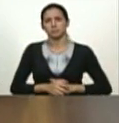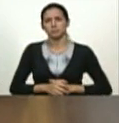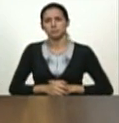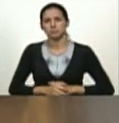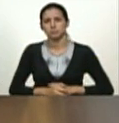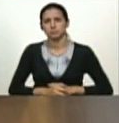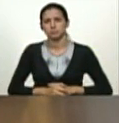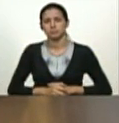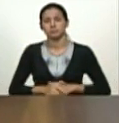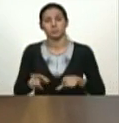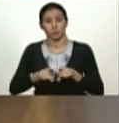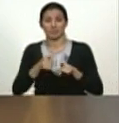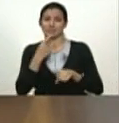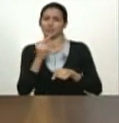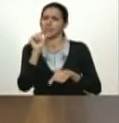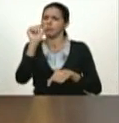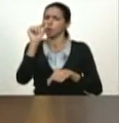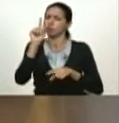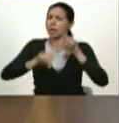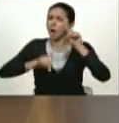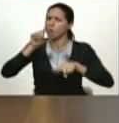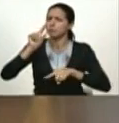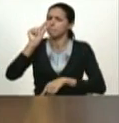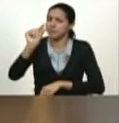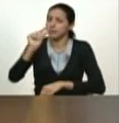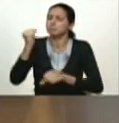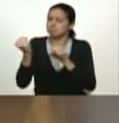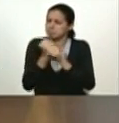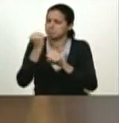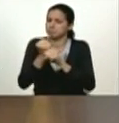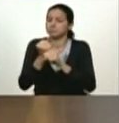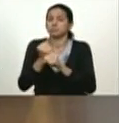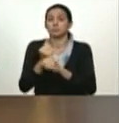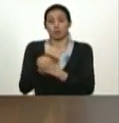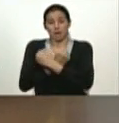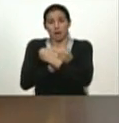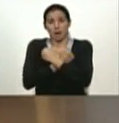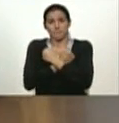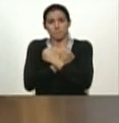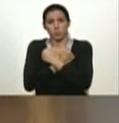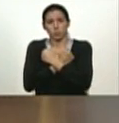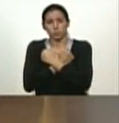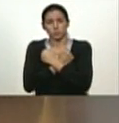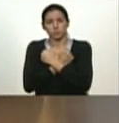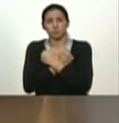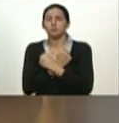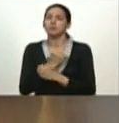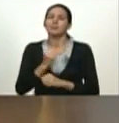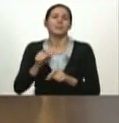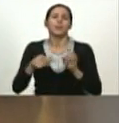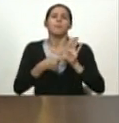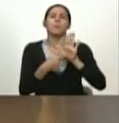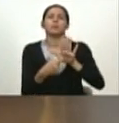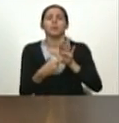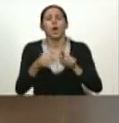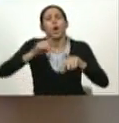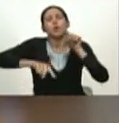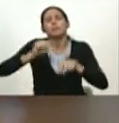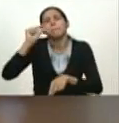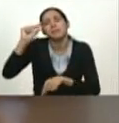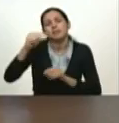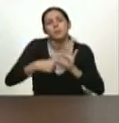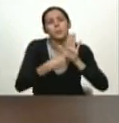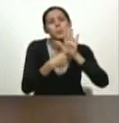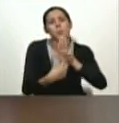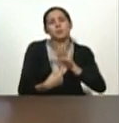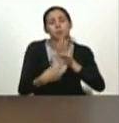así dicen a veces ¿verdad? el amor va en pequeños detalles de todos los días no es de un día